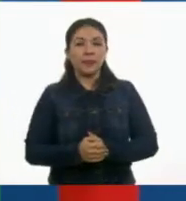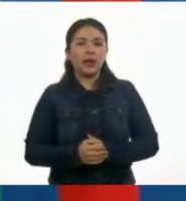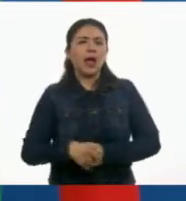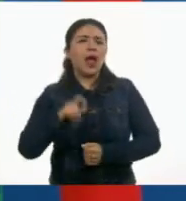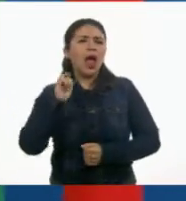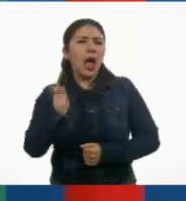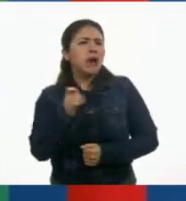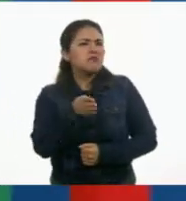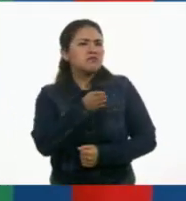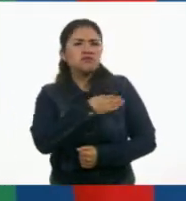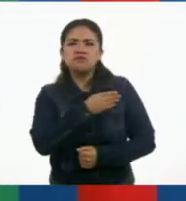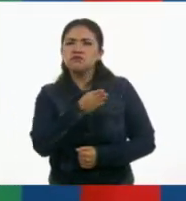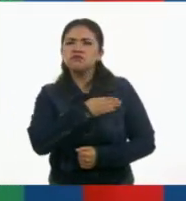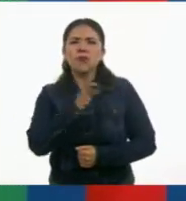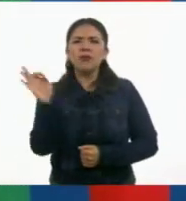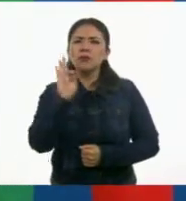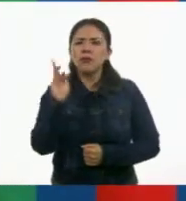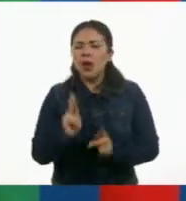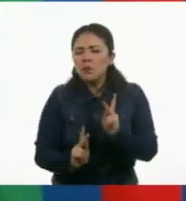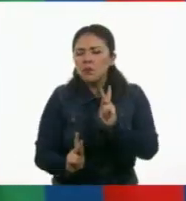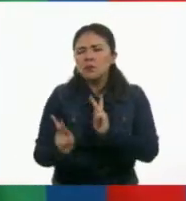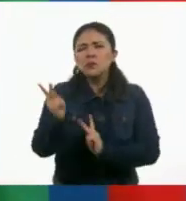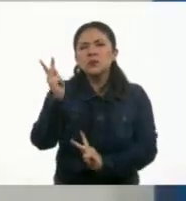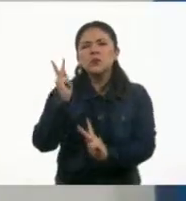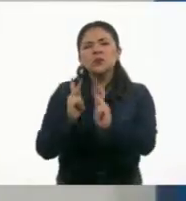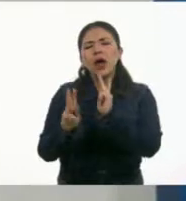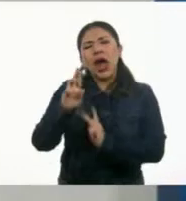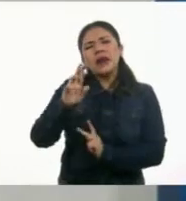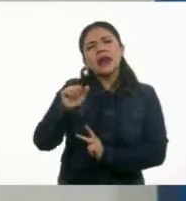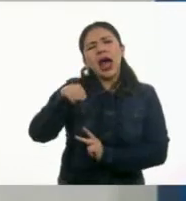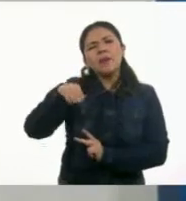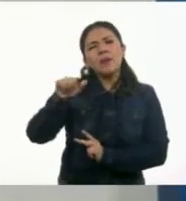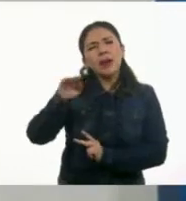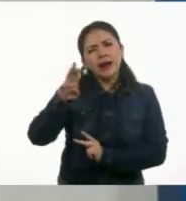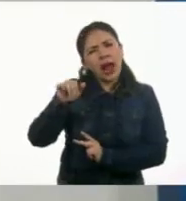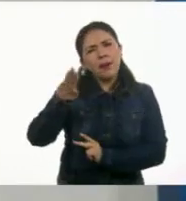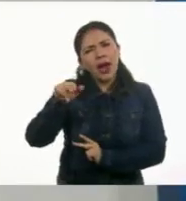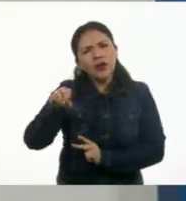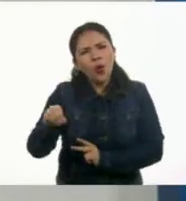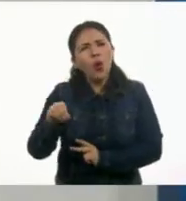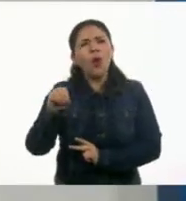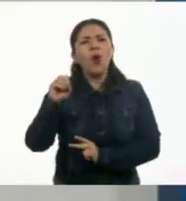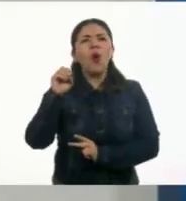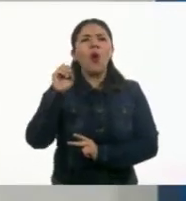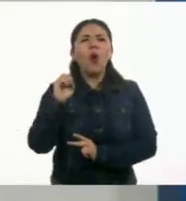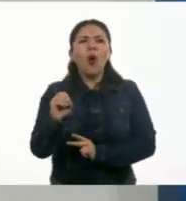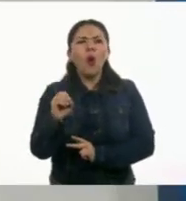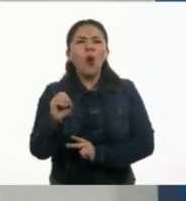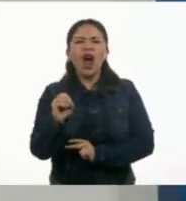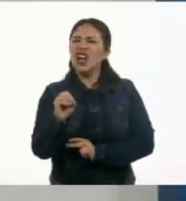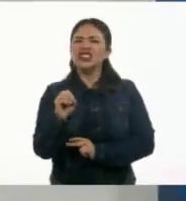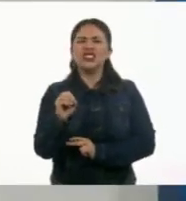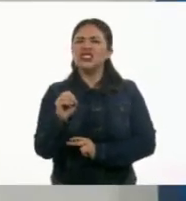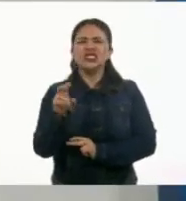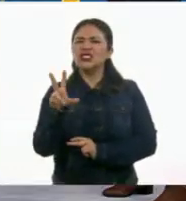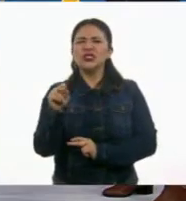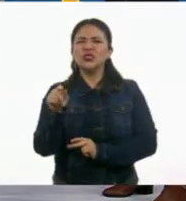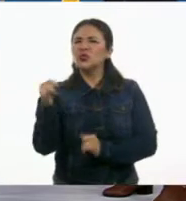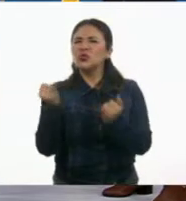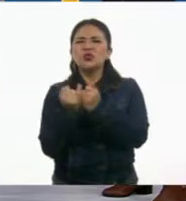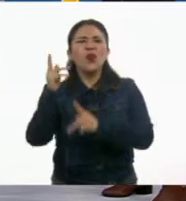Inofensiva si se trata de una ramita de rábano o de... Ay, no, no, no. También está